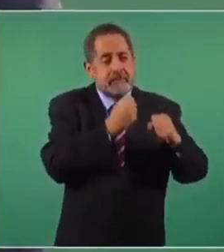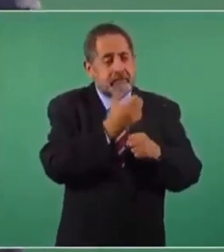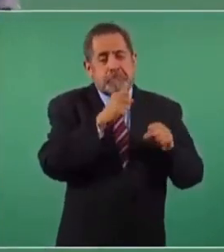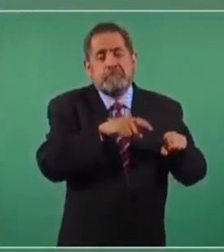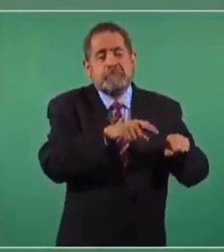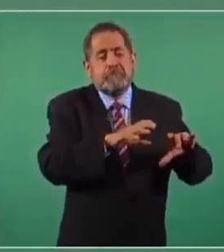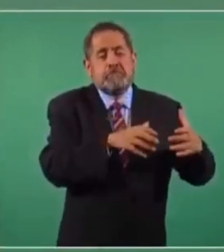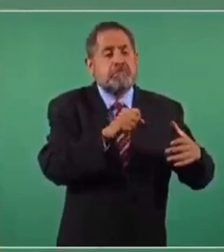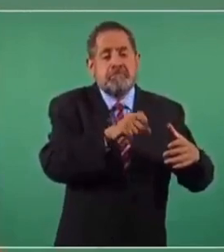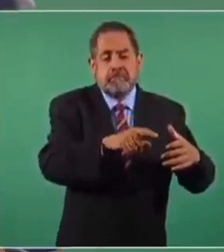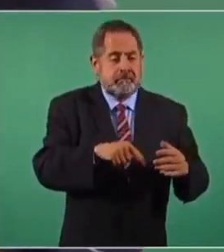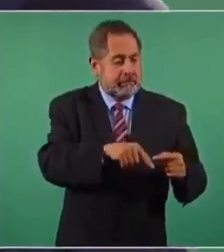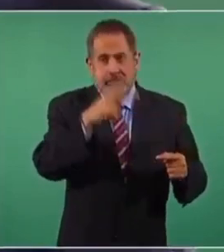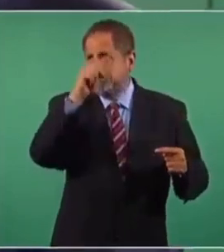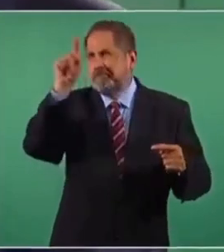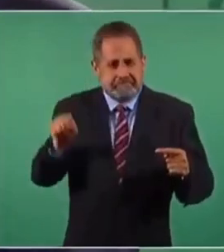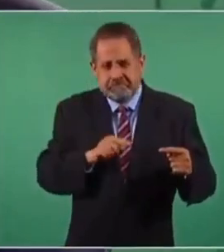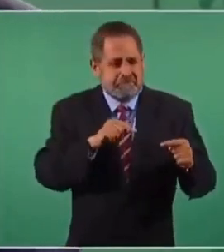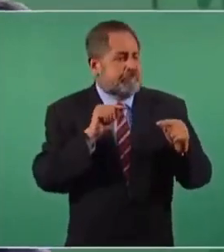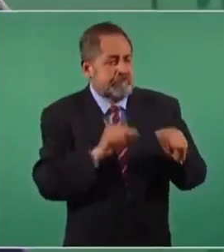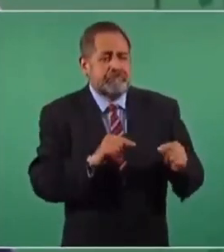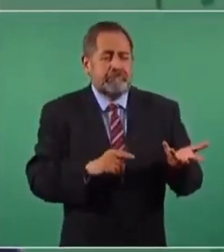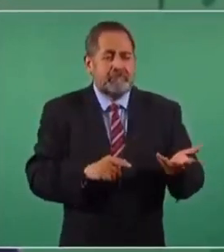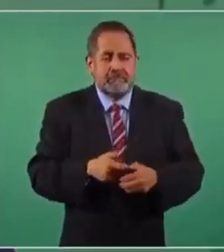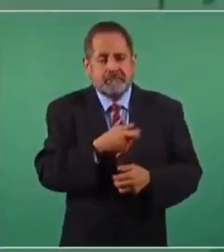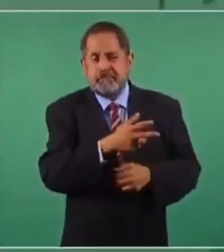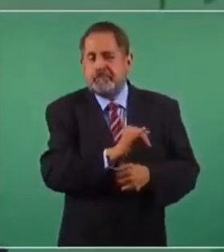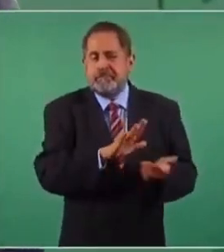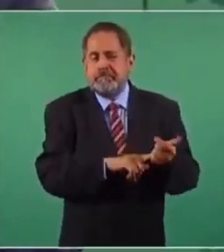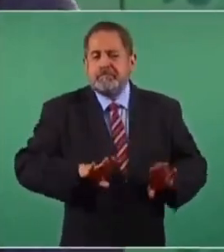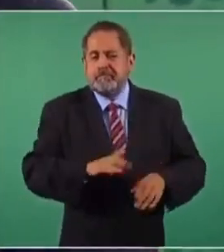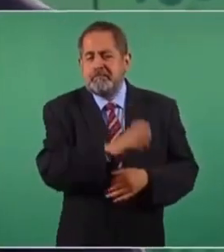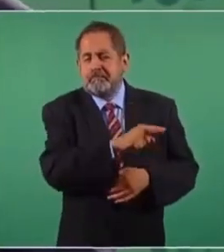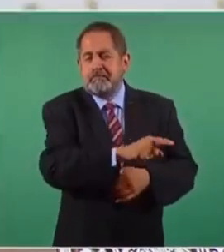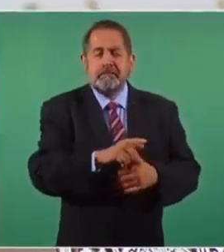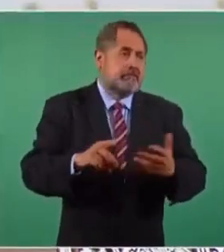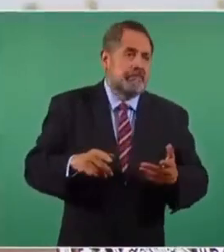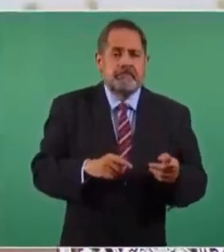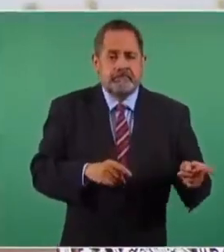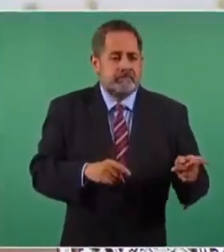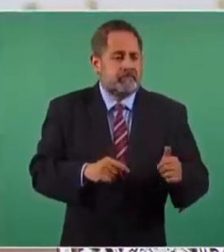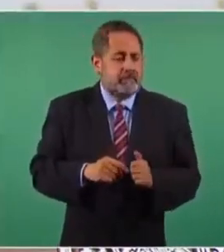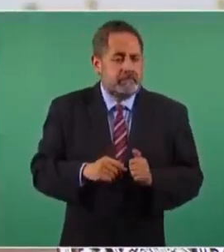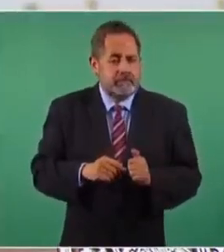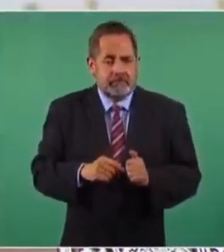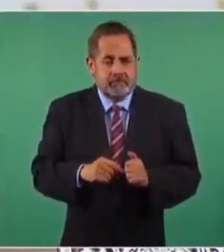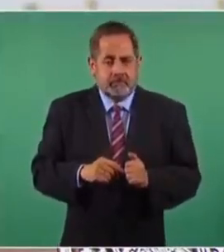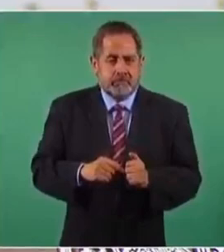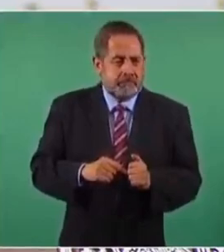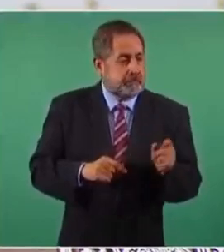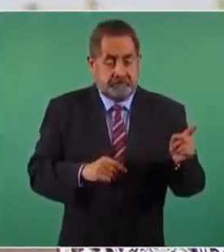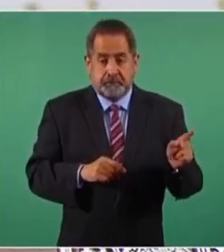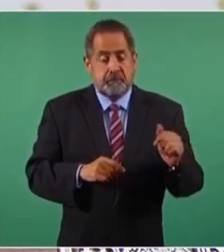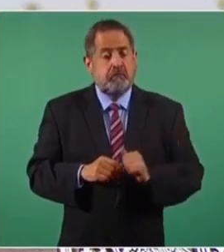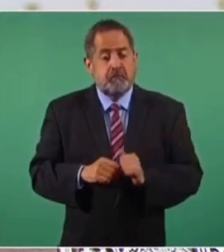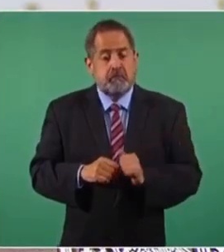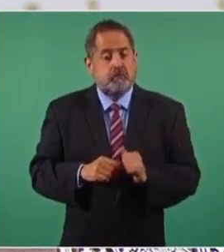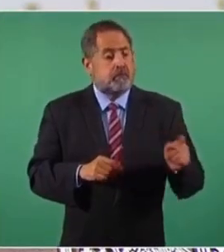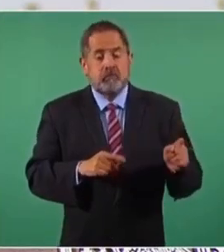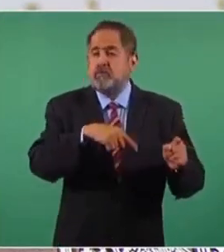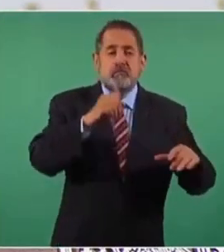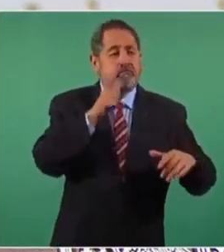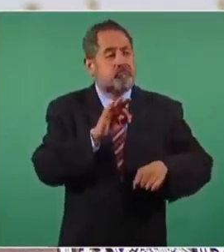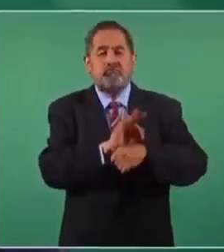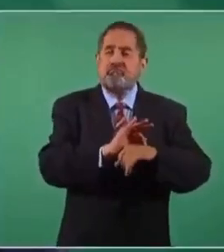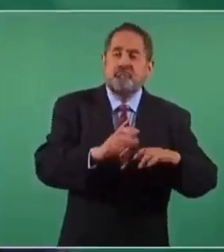Y aquí en México y en todas partes es el pensamiento que sostienen y